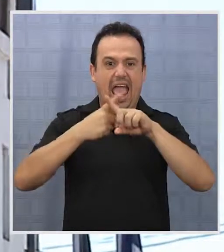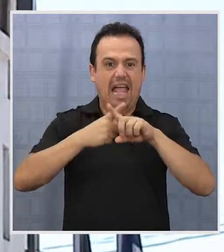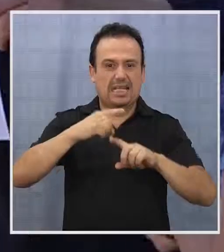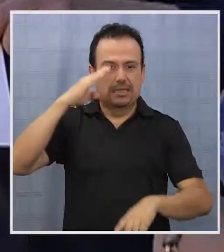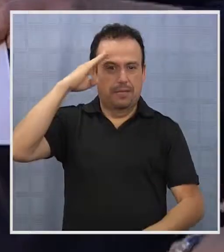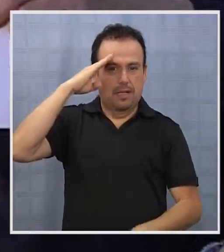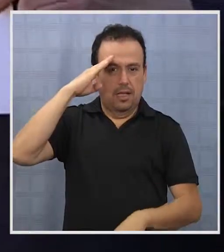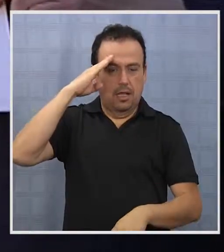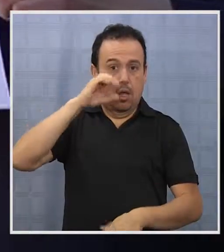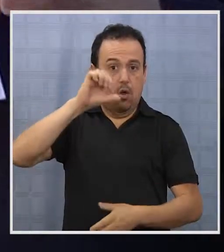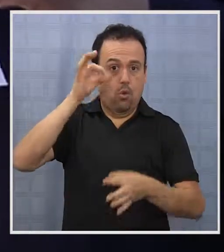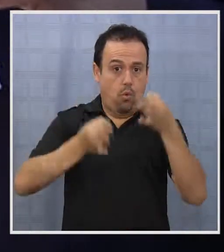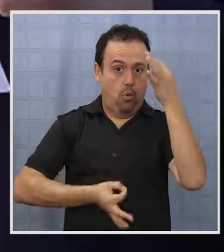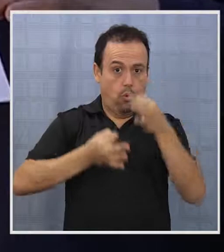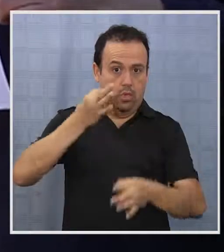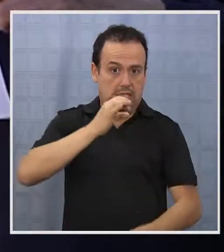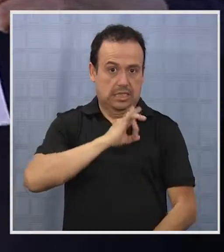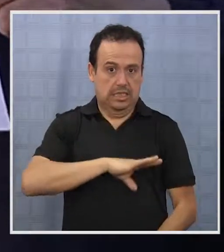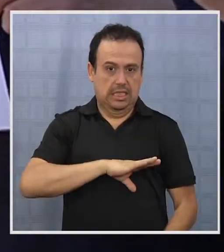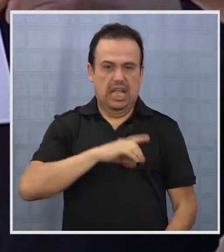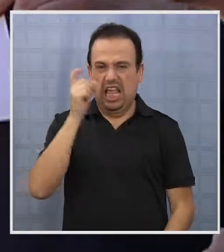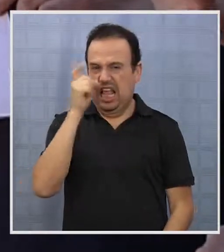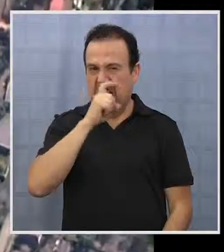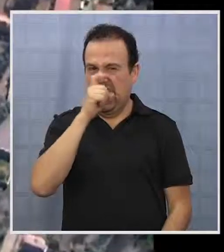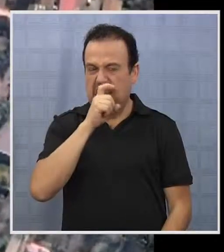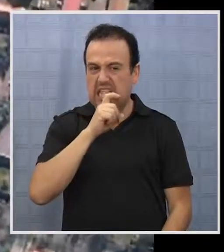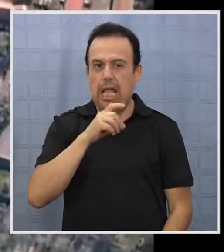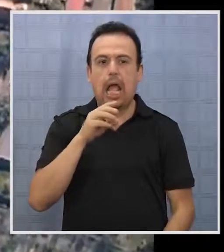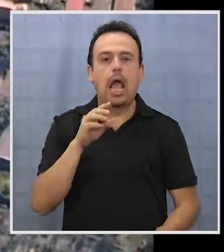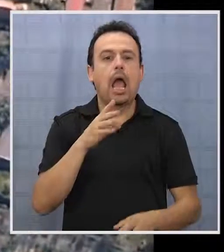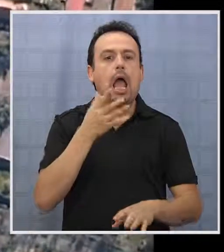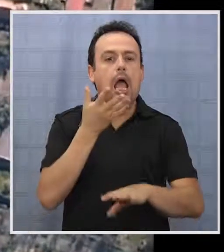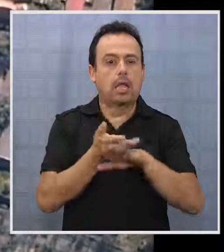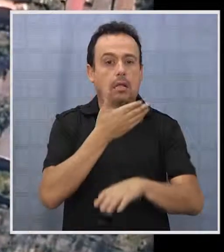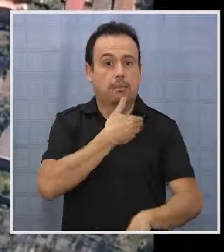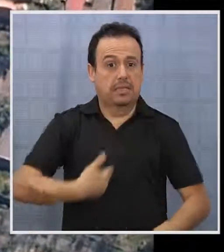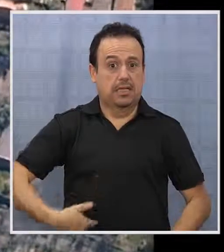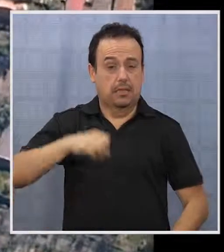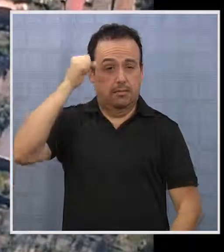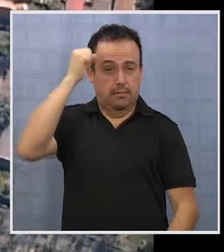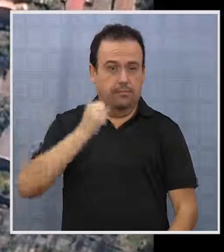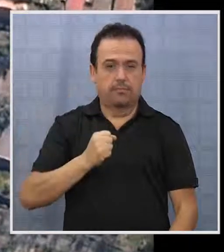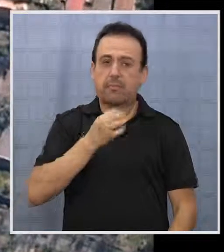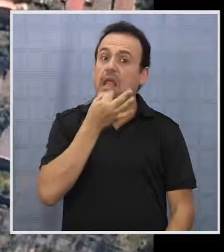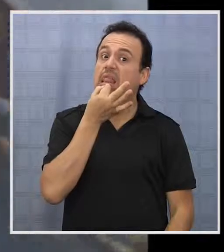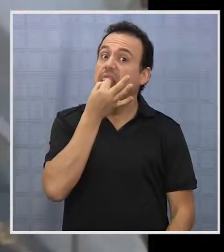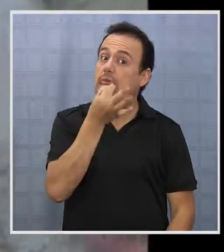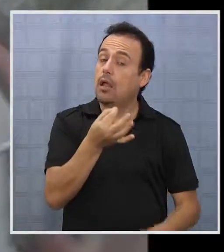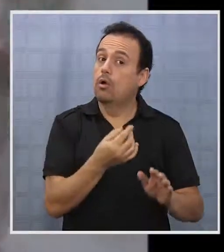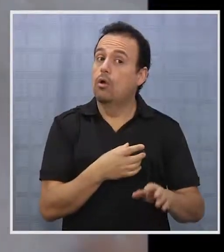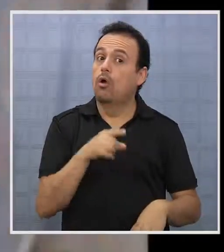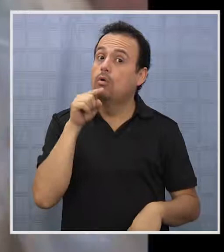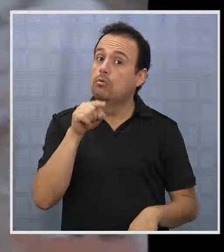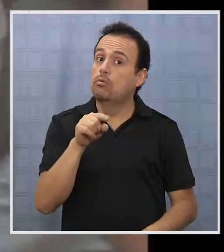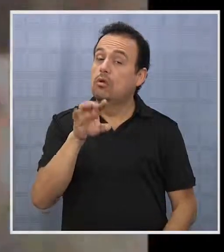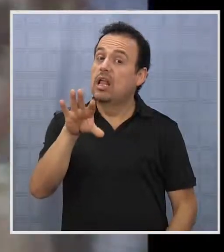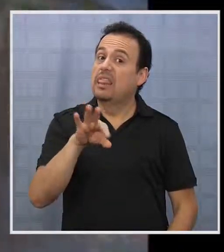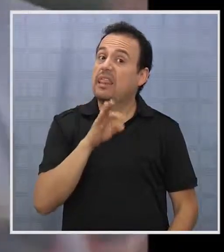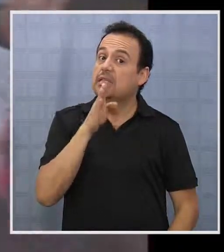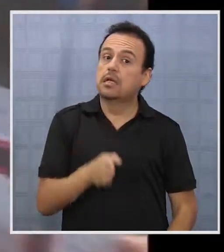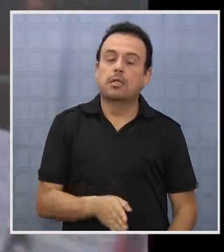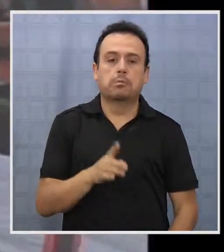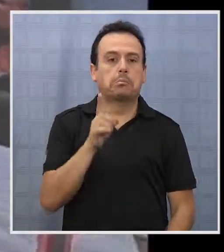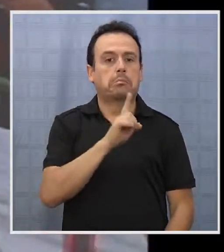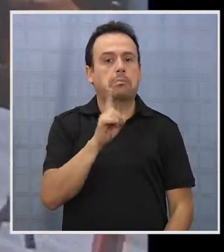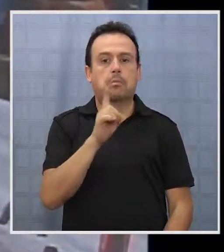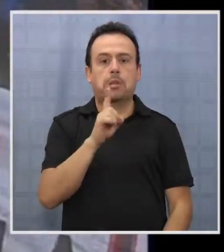condenados por la justicia chilena y ante críticas a la decisión el presidente Sebastián Piñera señaló que la medida no